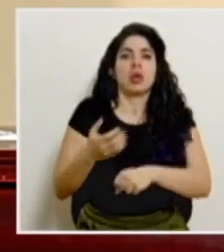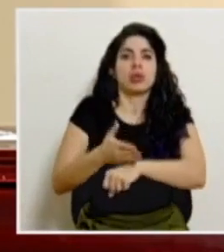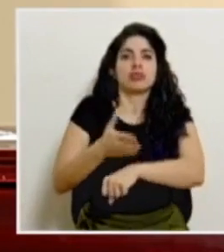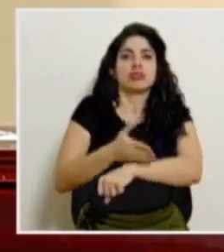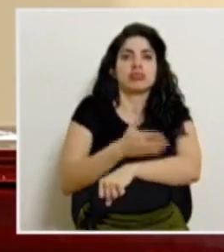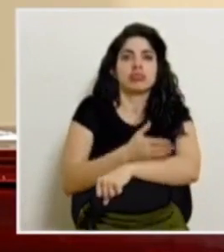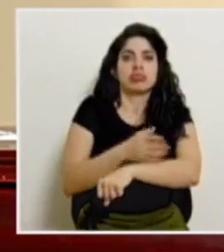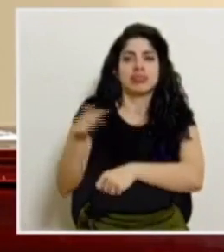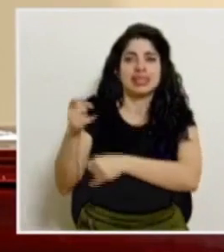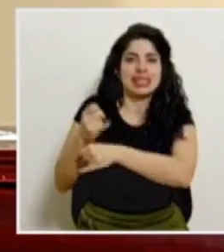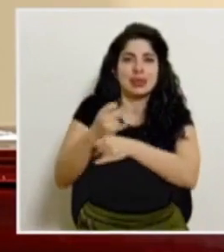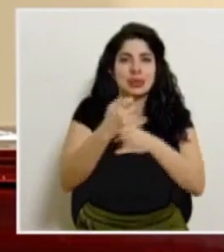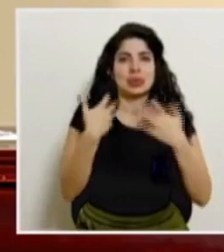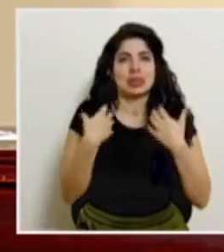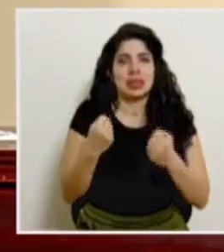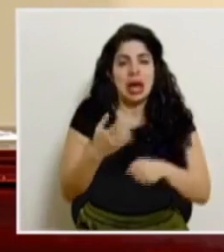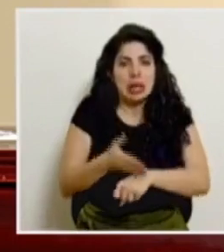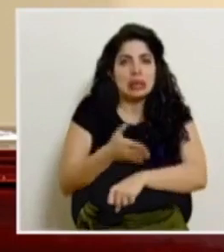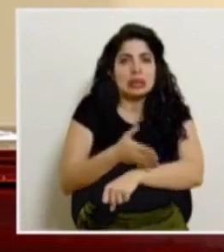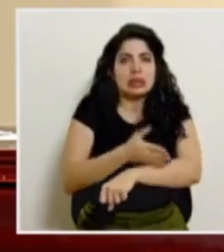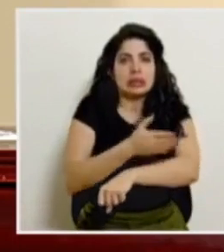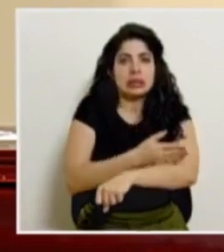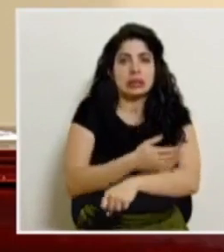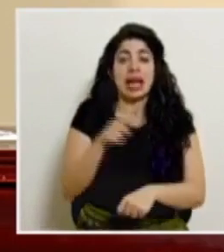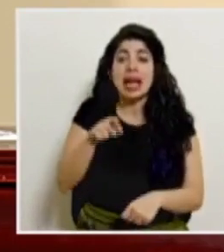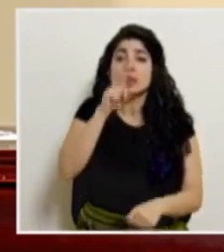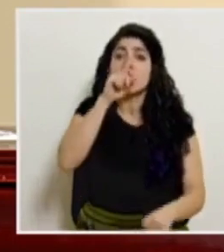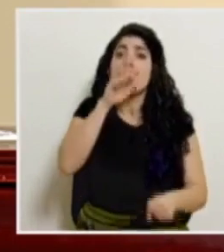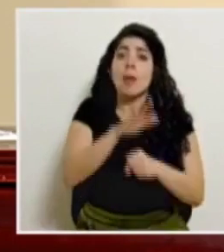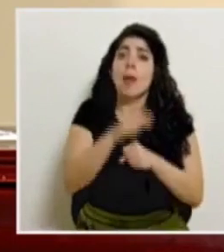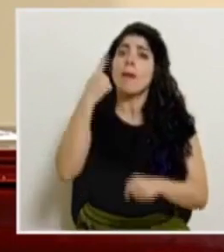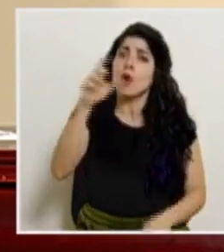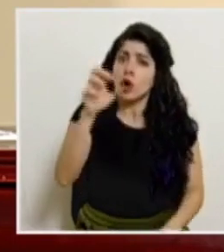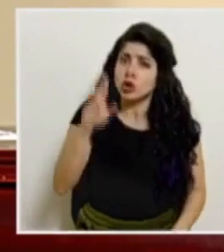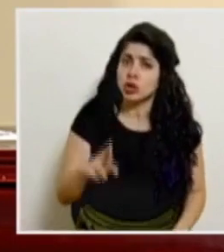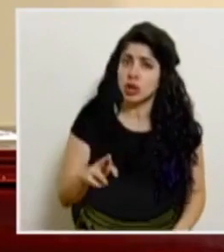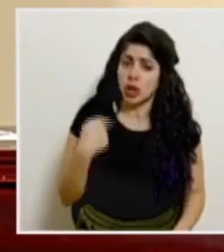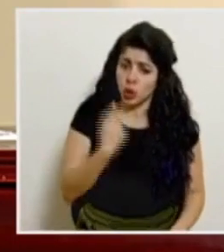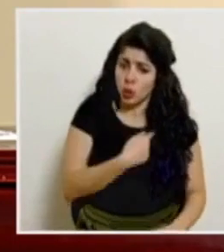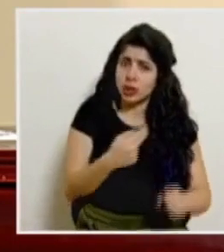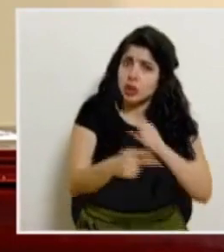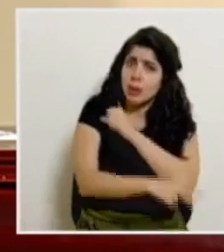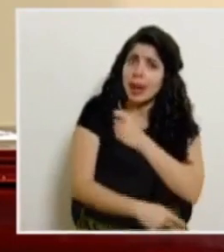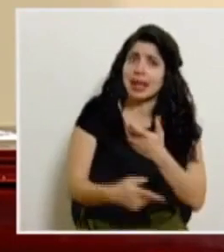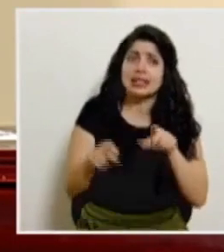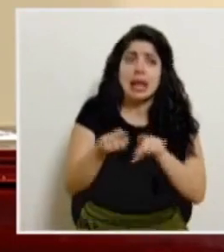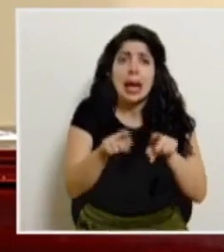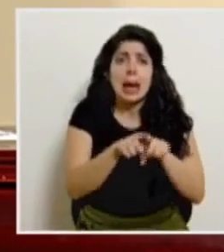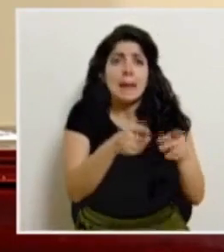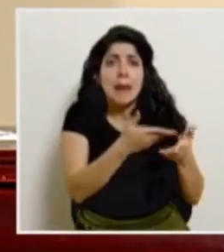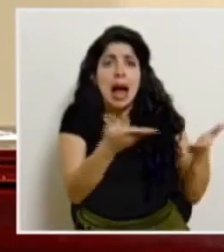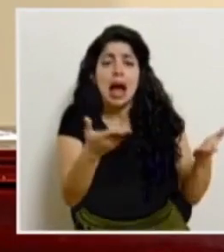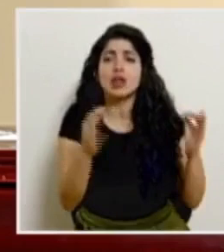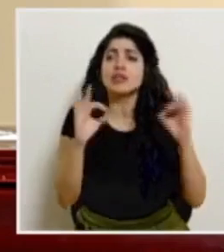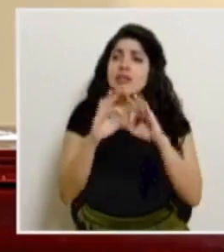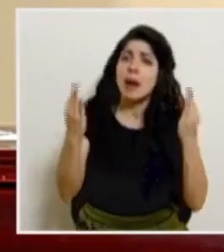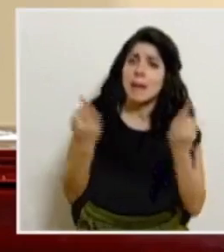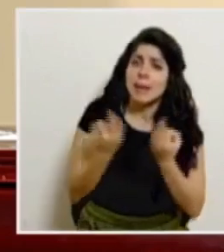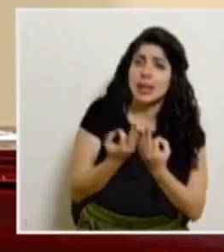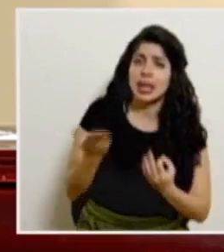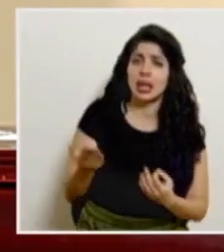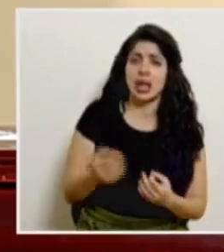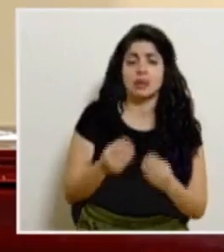compromiso que debemos asumir todas y todos por Costa Rica, por nuestro país, por nuestros hermanos, por nuestra familia.